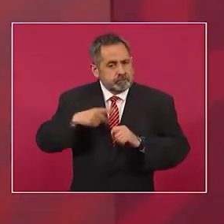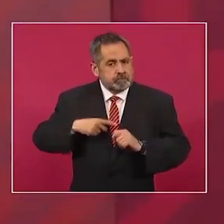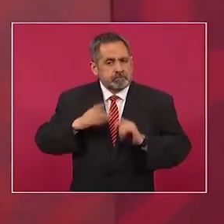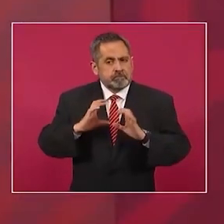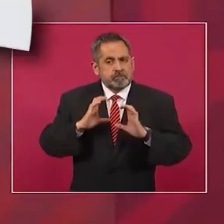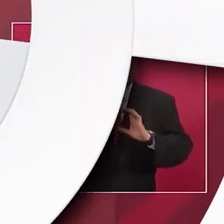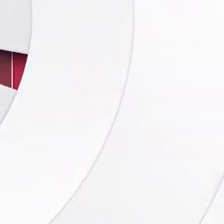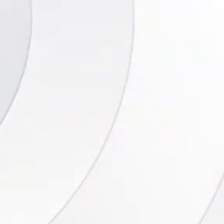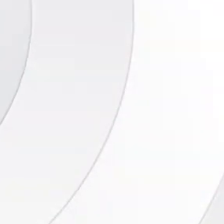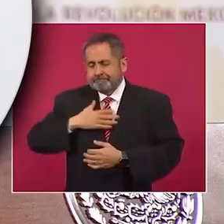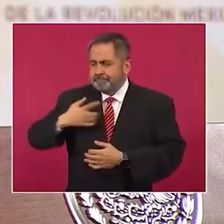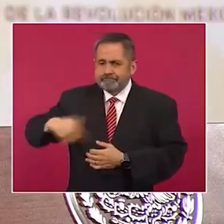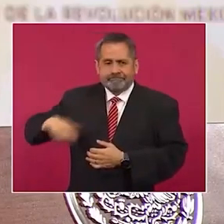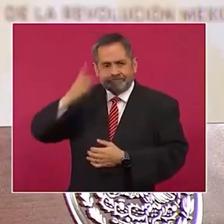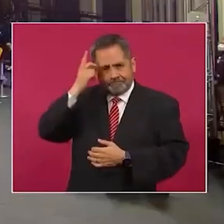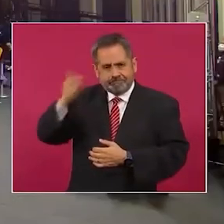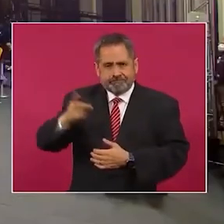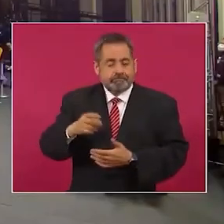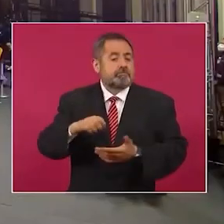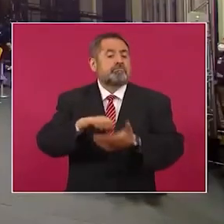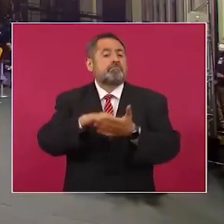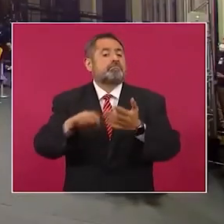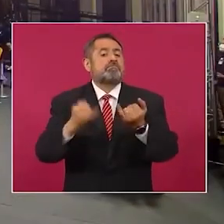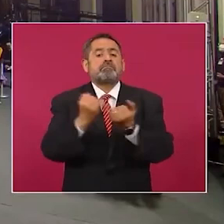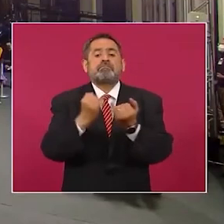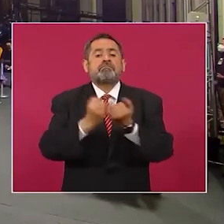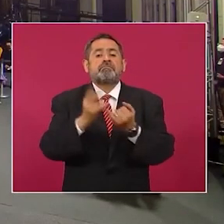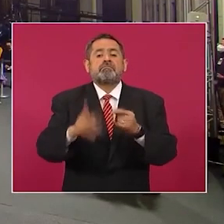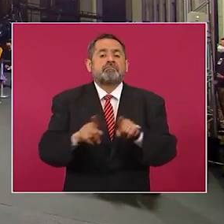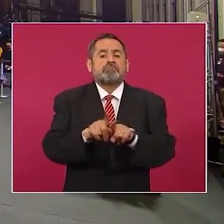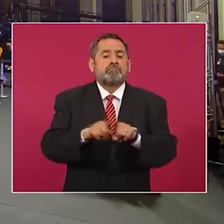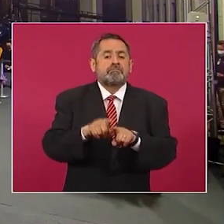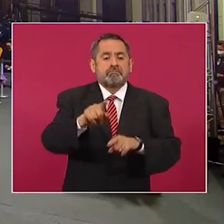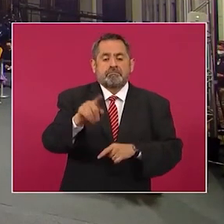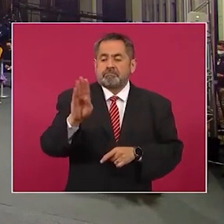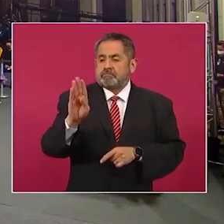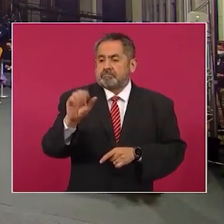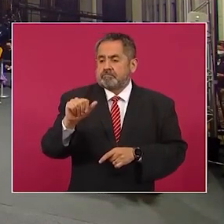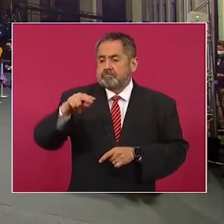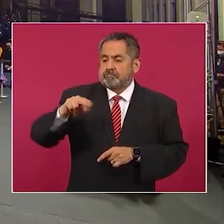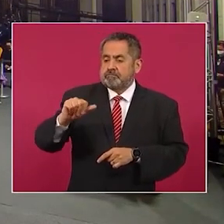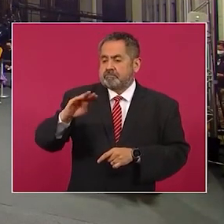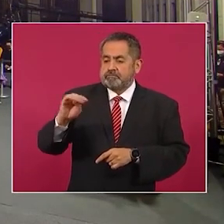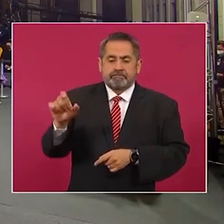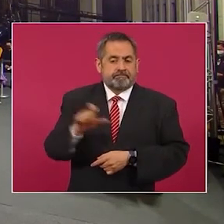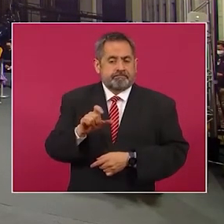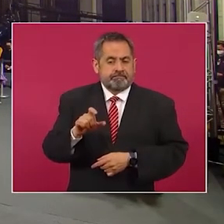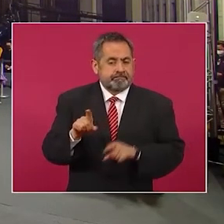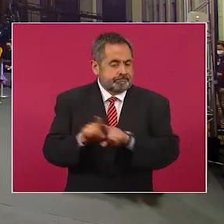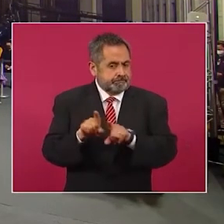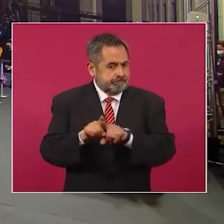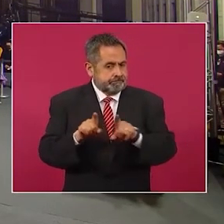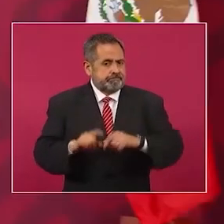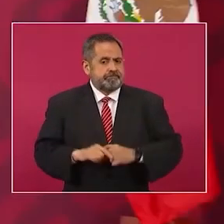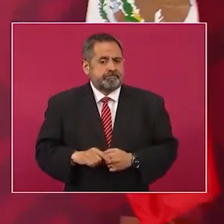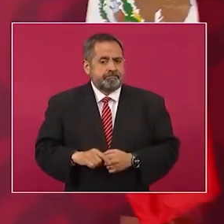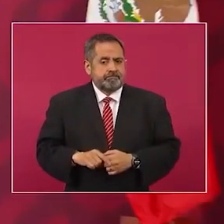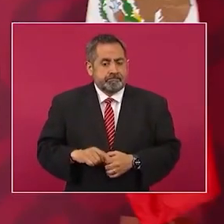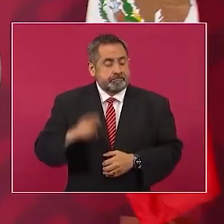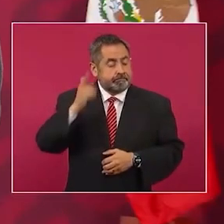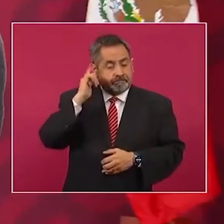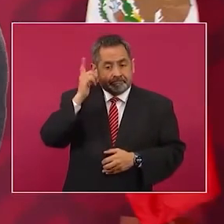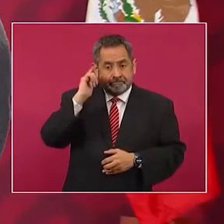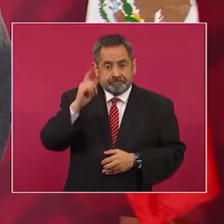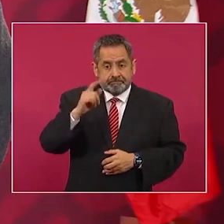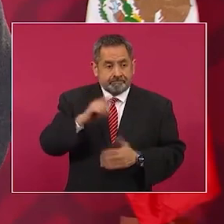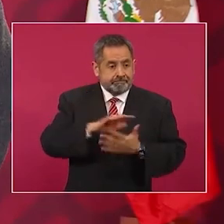atendernos, como ahora en el caso de Manamex, y ojalá y se